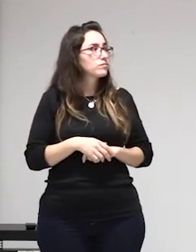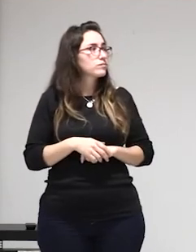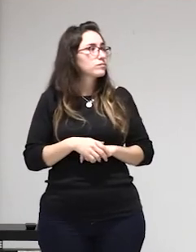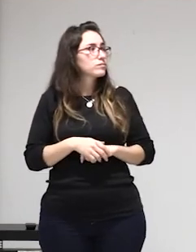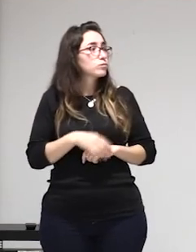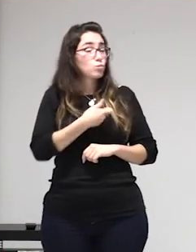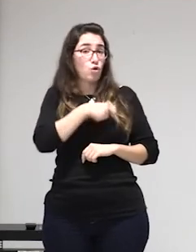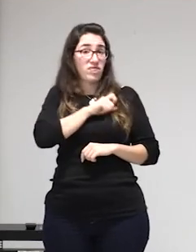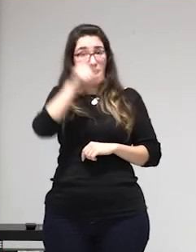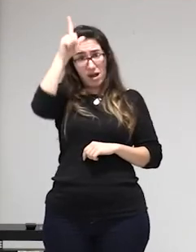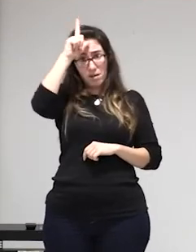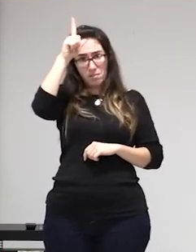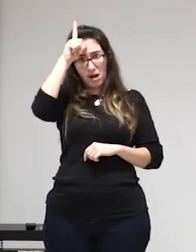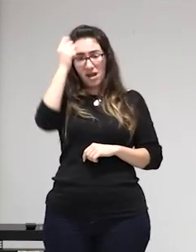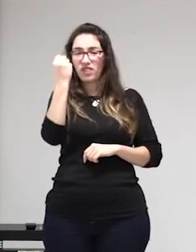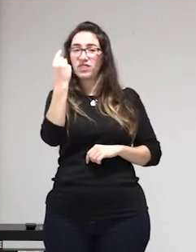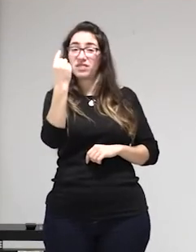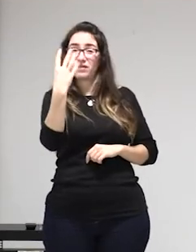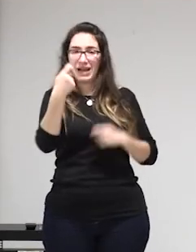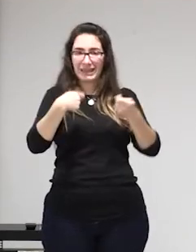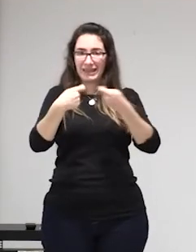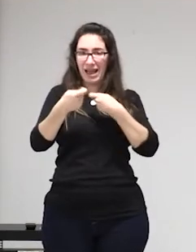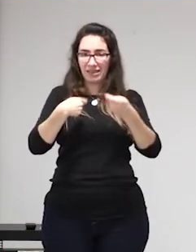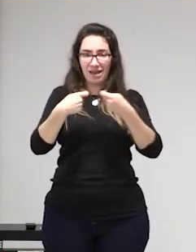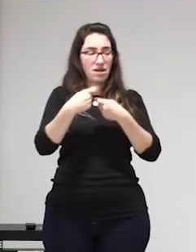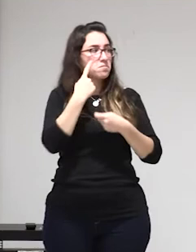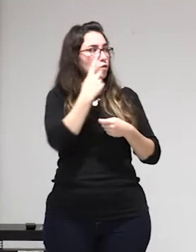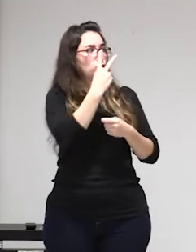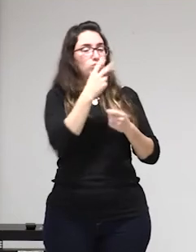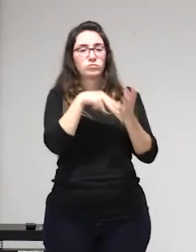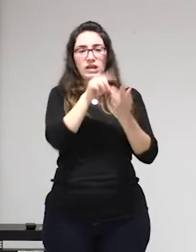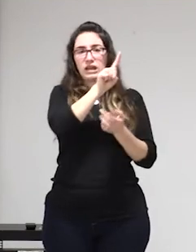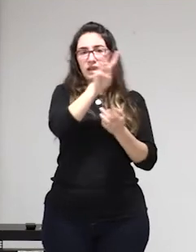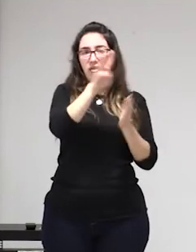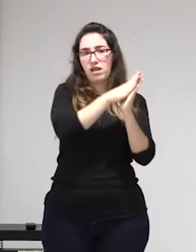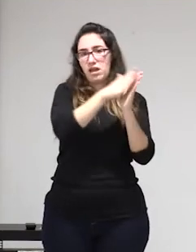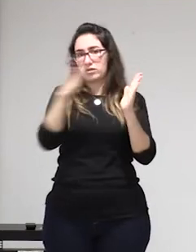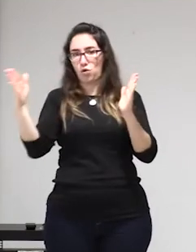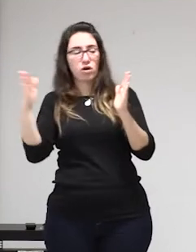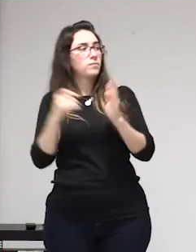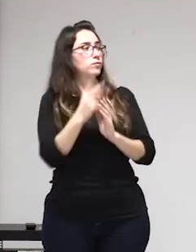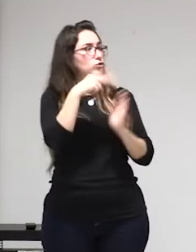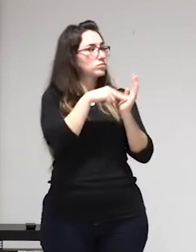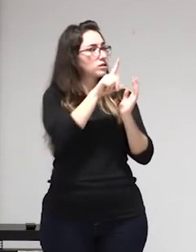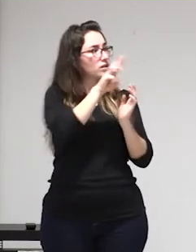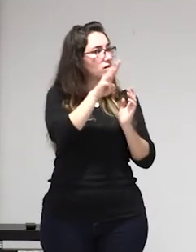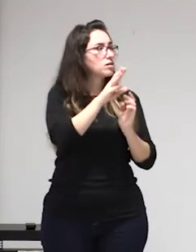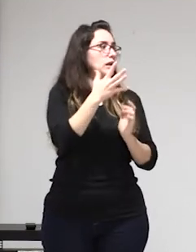traficantes que además ha incrementado el crimen organizado a través de internet y que